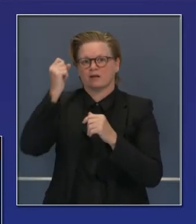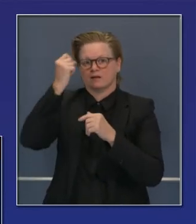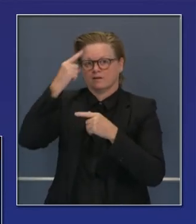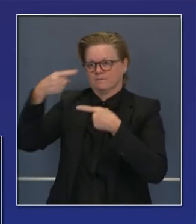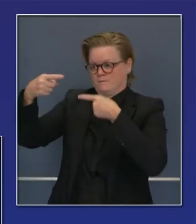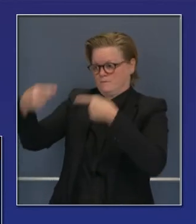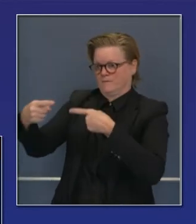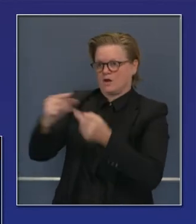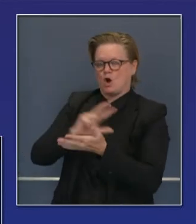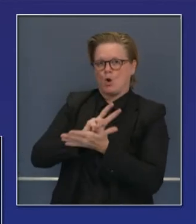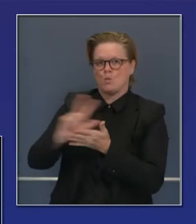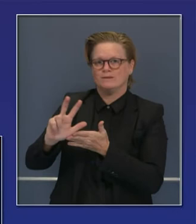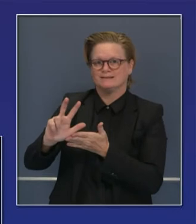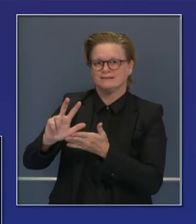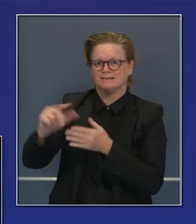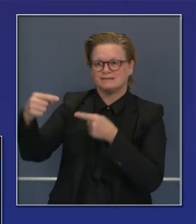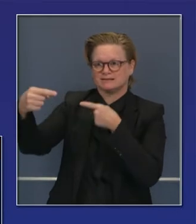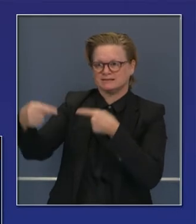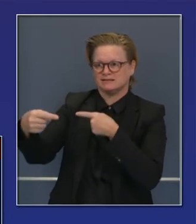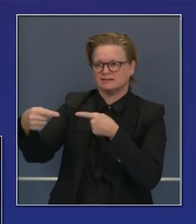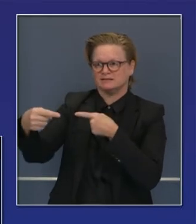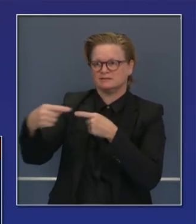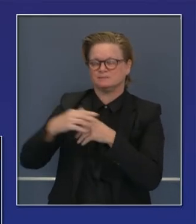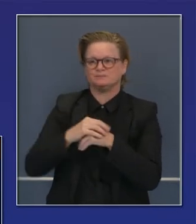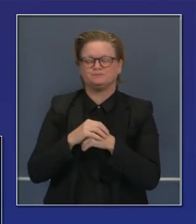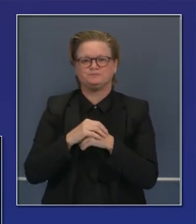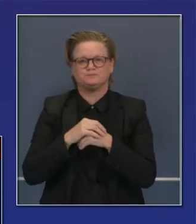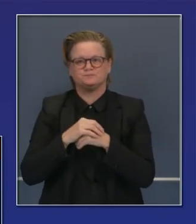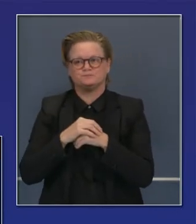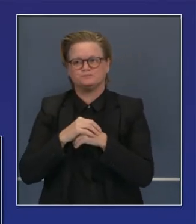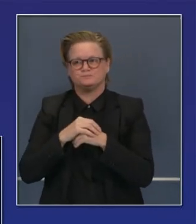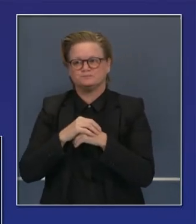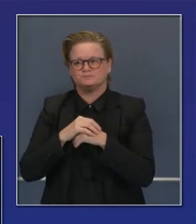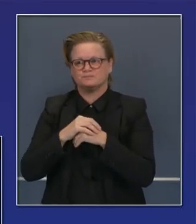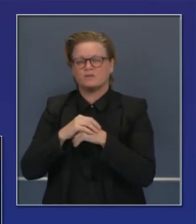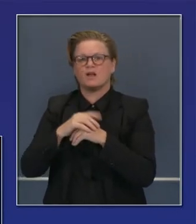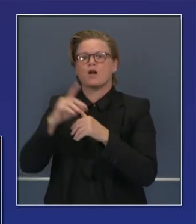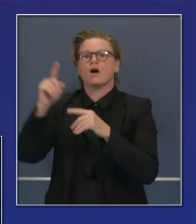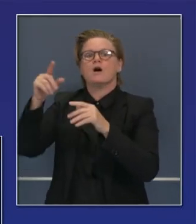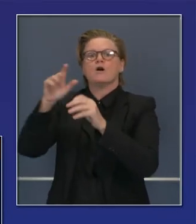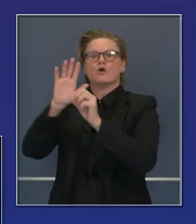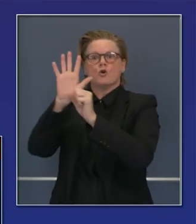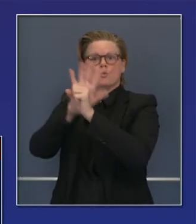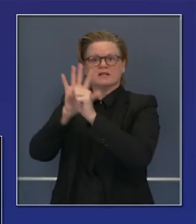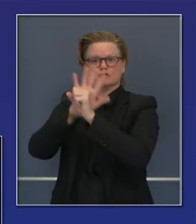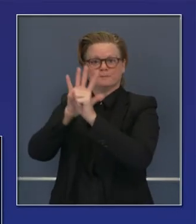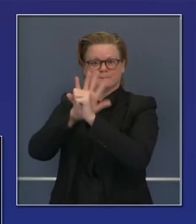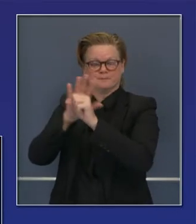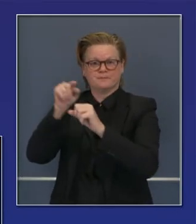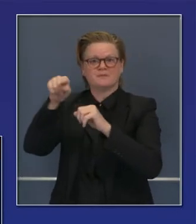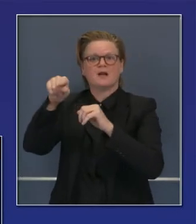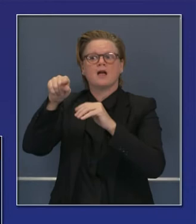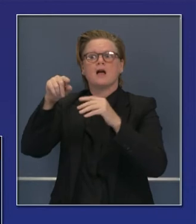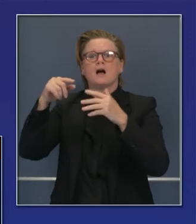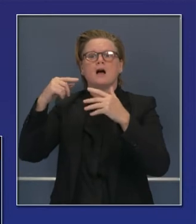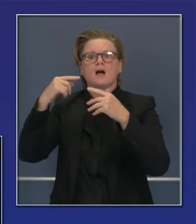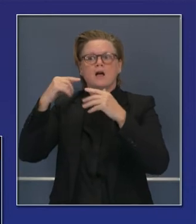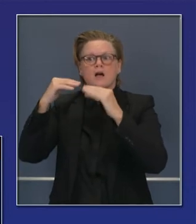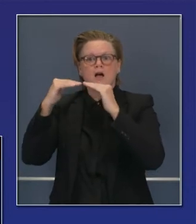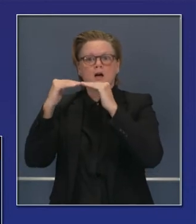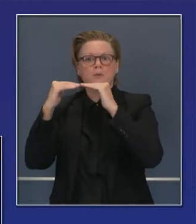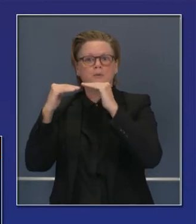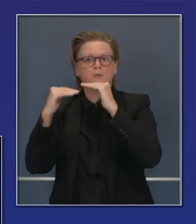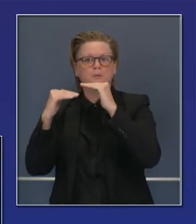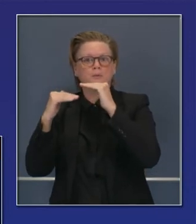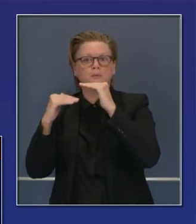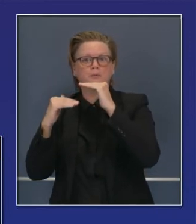de tres semanas a cuando una región pasa a esa capacidad de menos de 15%, a las